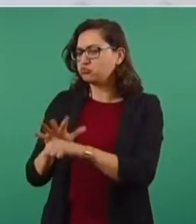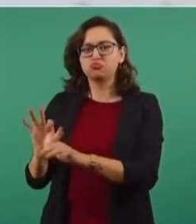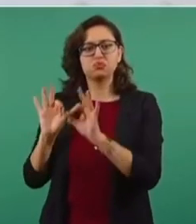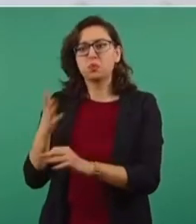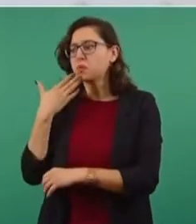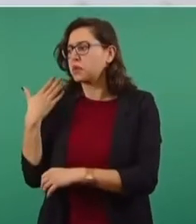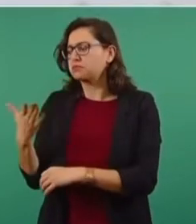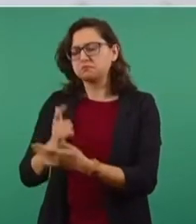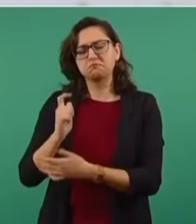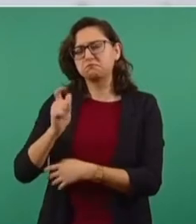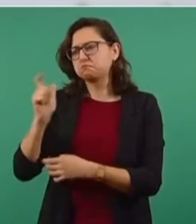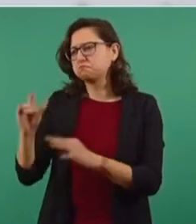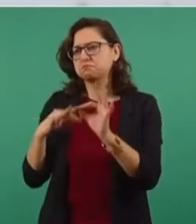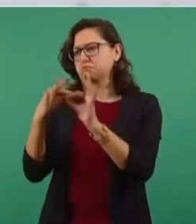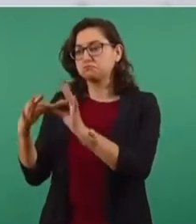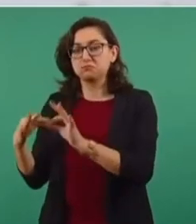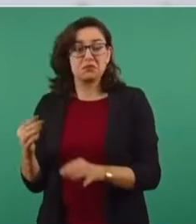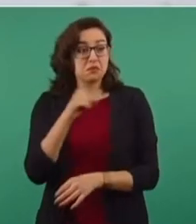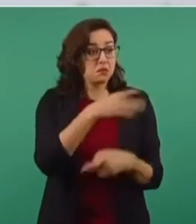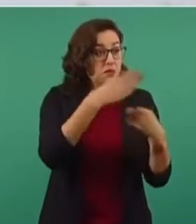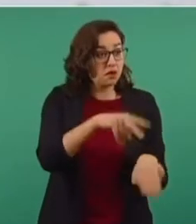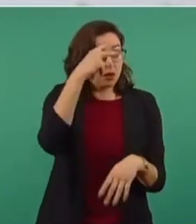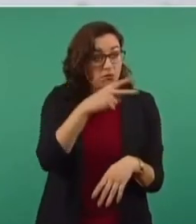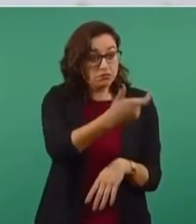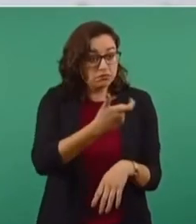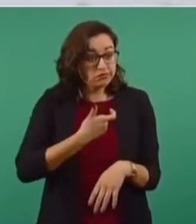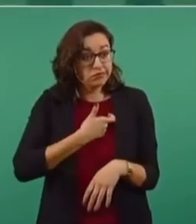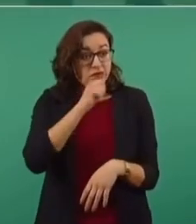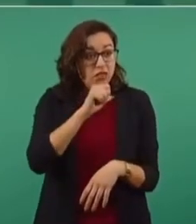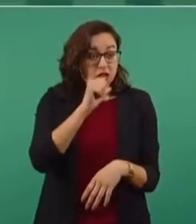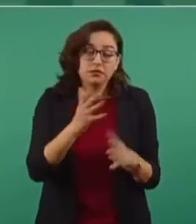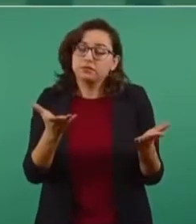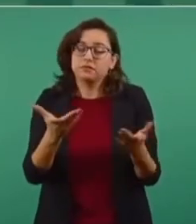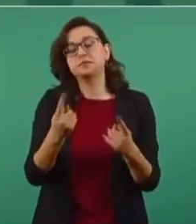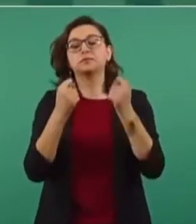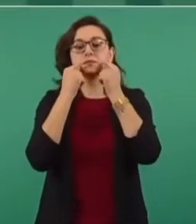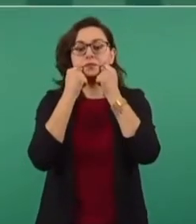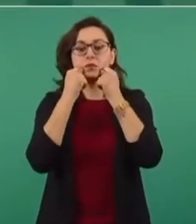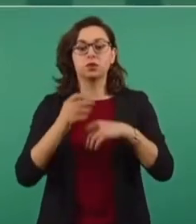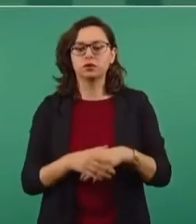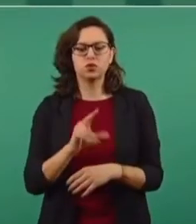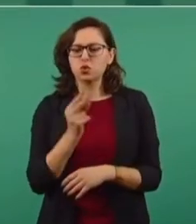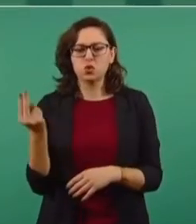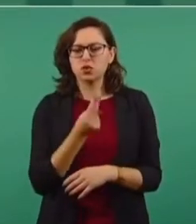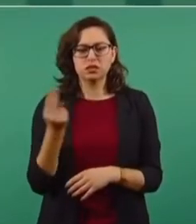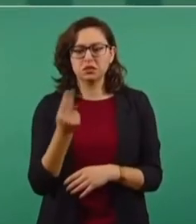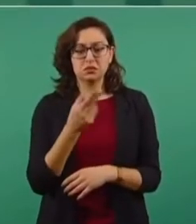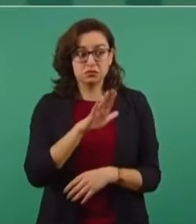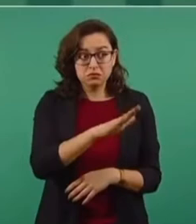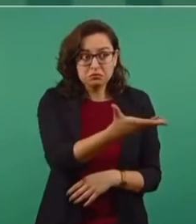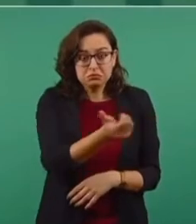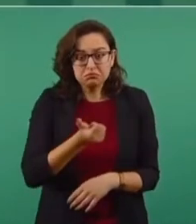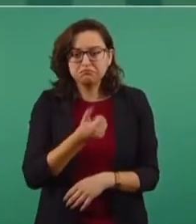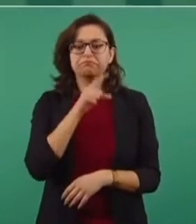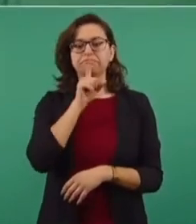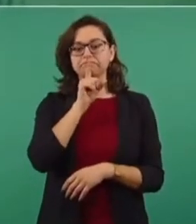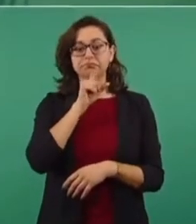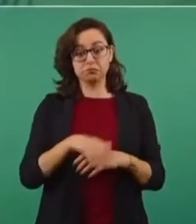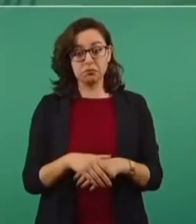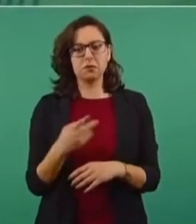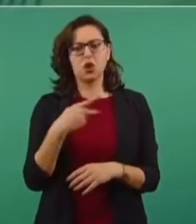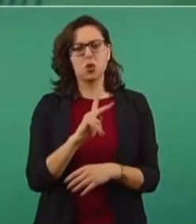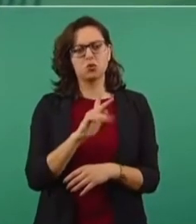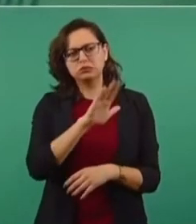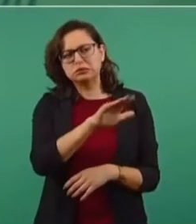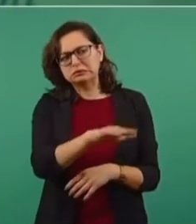del Banco de México, no le vamos a pedir que nos den de las reservas. Si acaso que informen